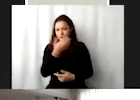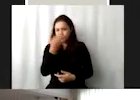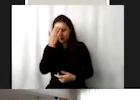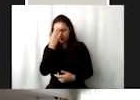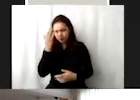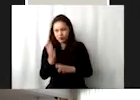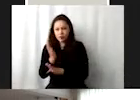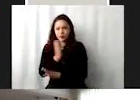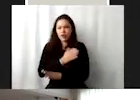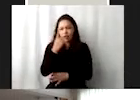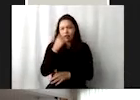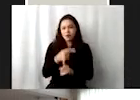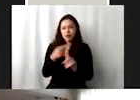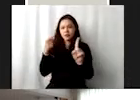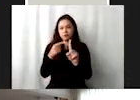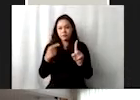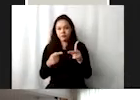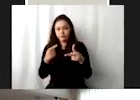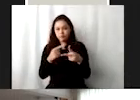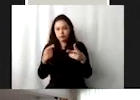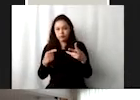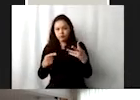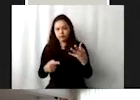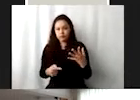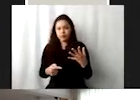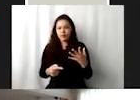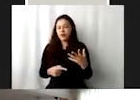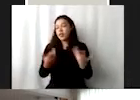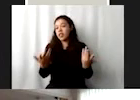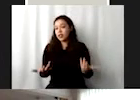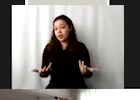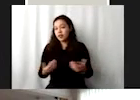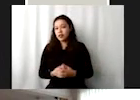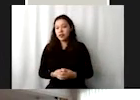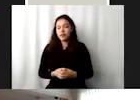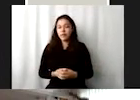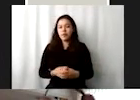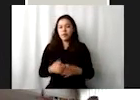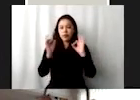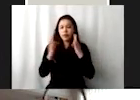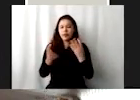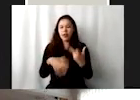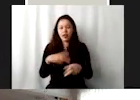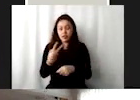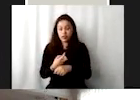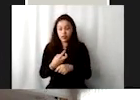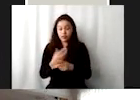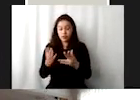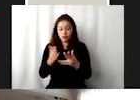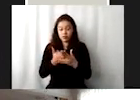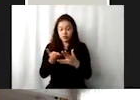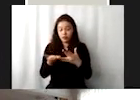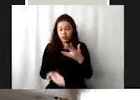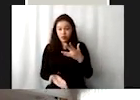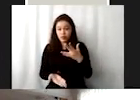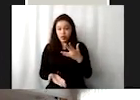abordar los objetivos e ir haciendo los pasos, sobre todo de la segunda parte, de cómo llevar